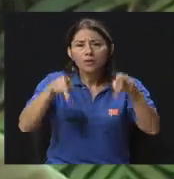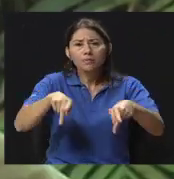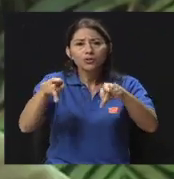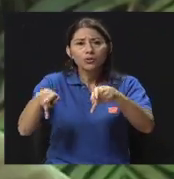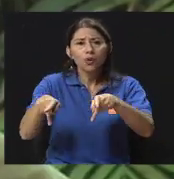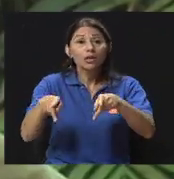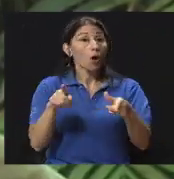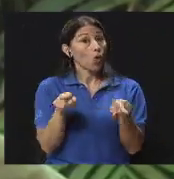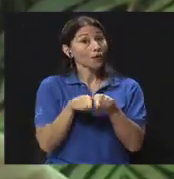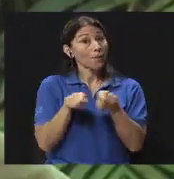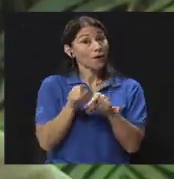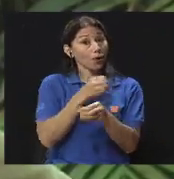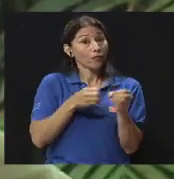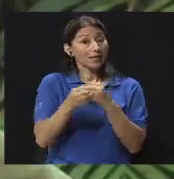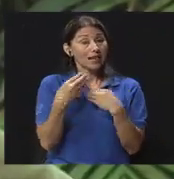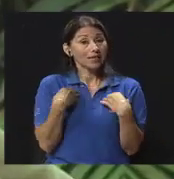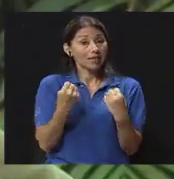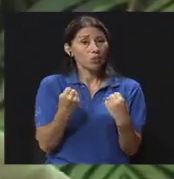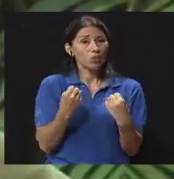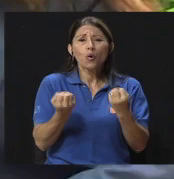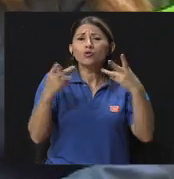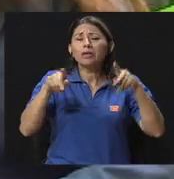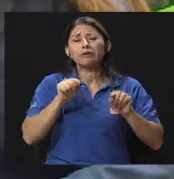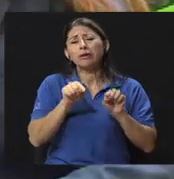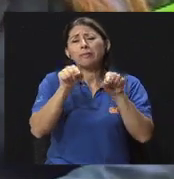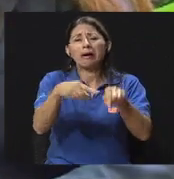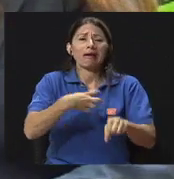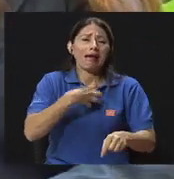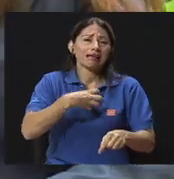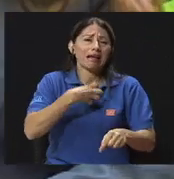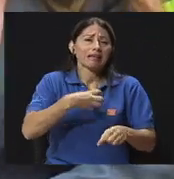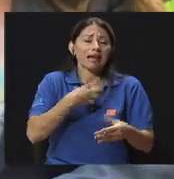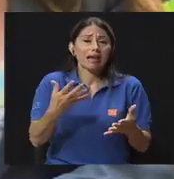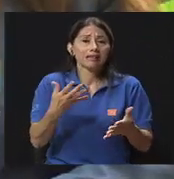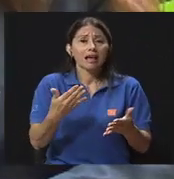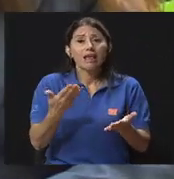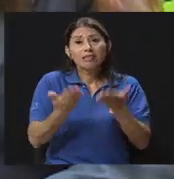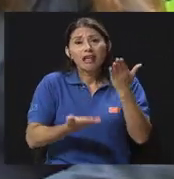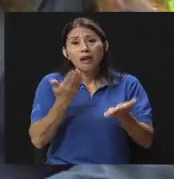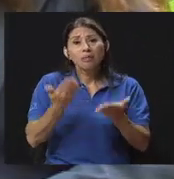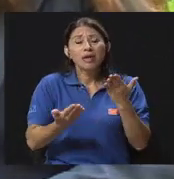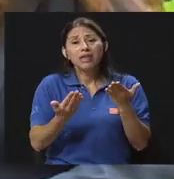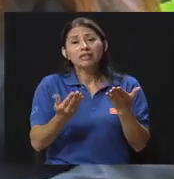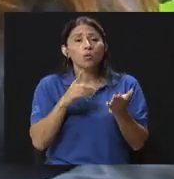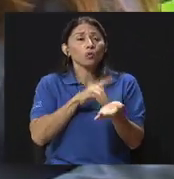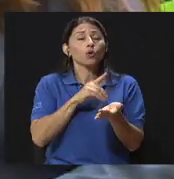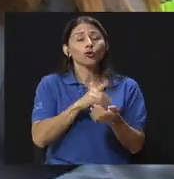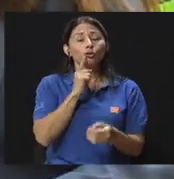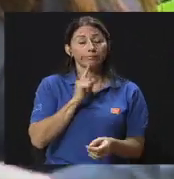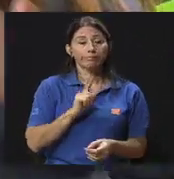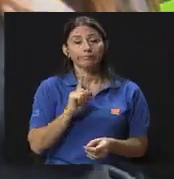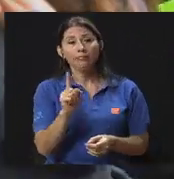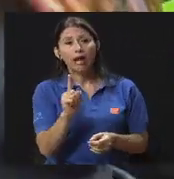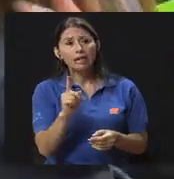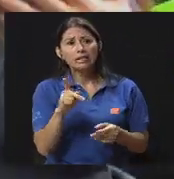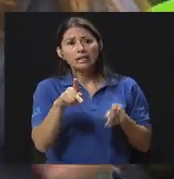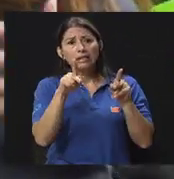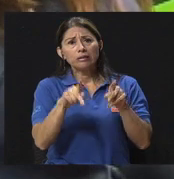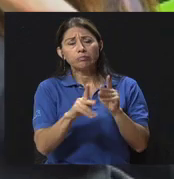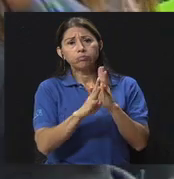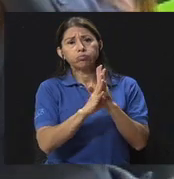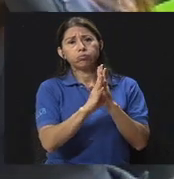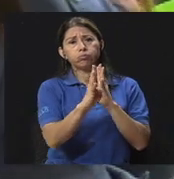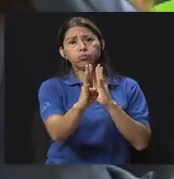donde hay quejas, donde hay, ¿verdad? Mucha presión. Uno puede salir, el doctor, me imagino, Saúl, y de la larga fila de pacientes. Entonces hay muchos